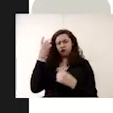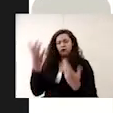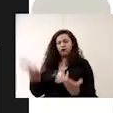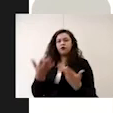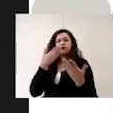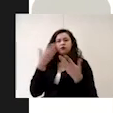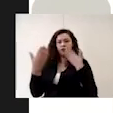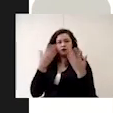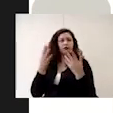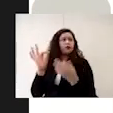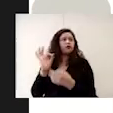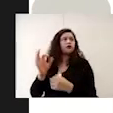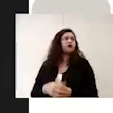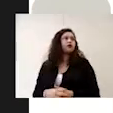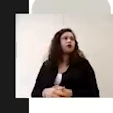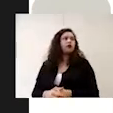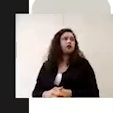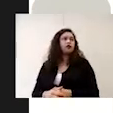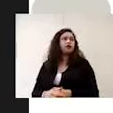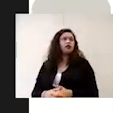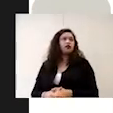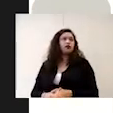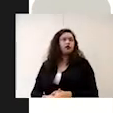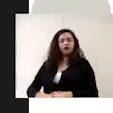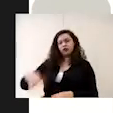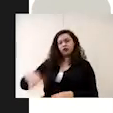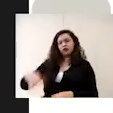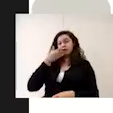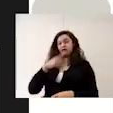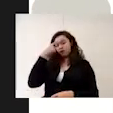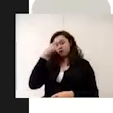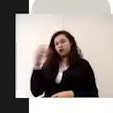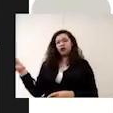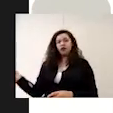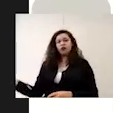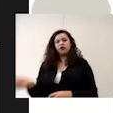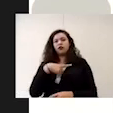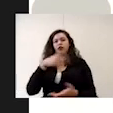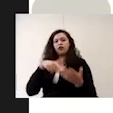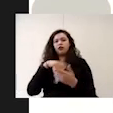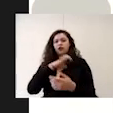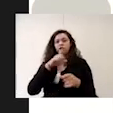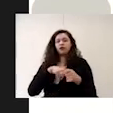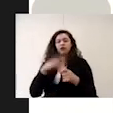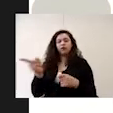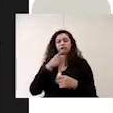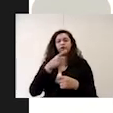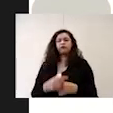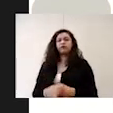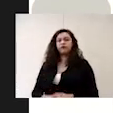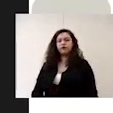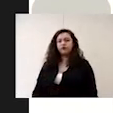y que podamos remitirlos a tiempo a algún centro especializado aquí